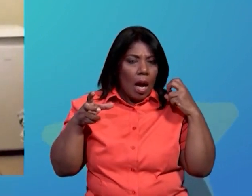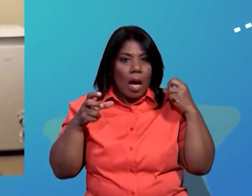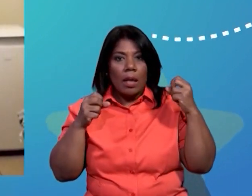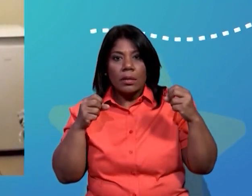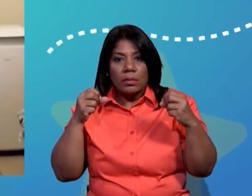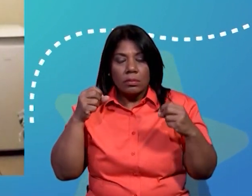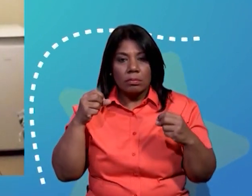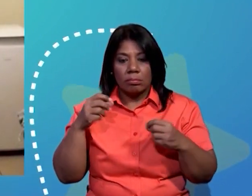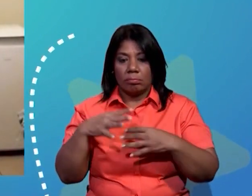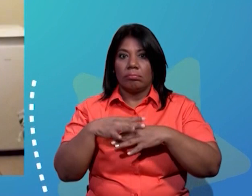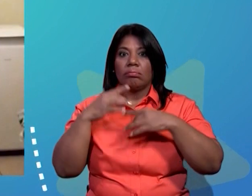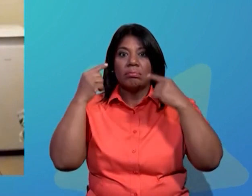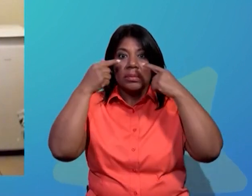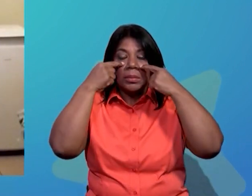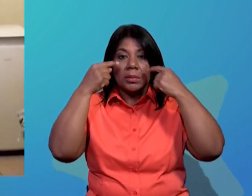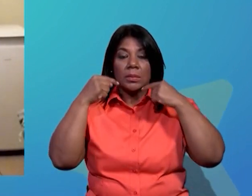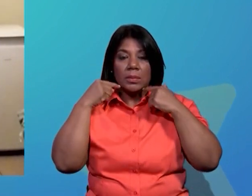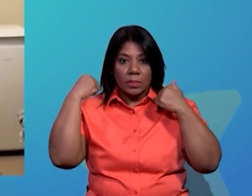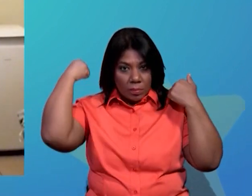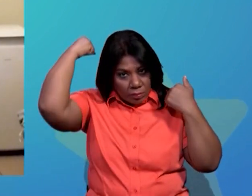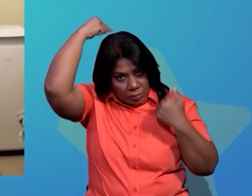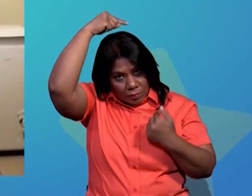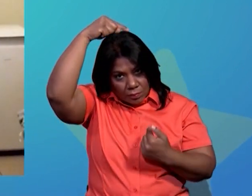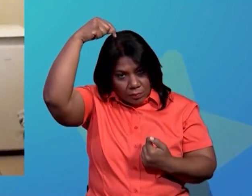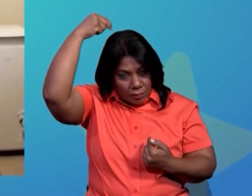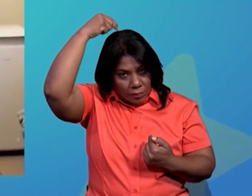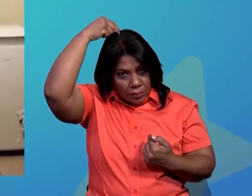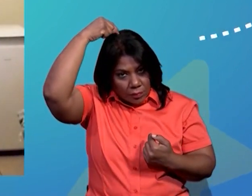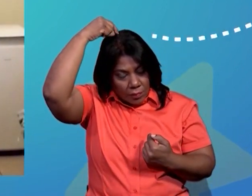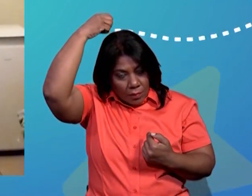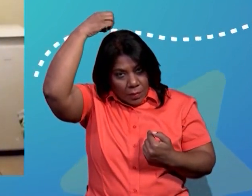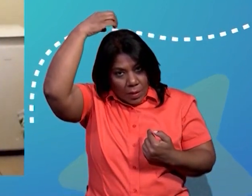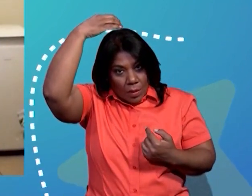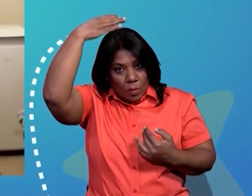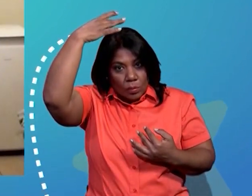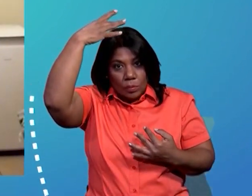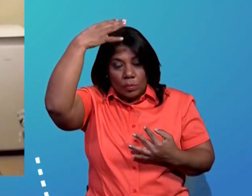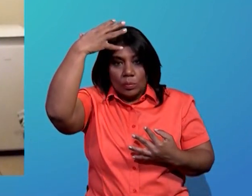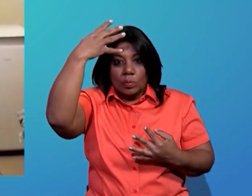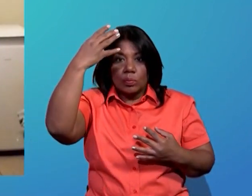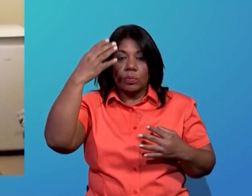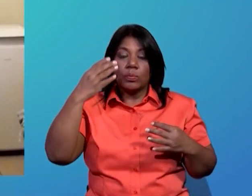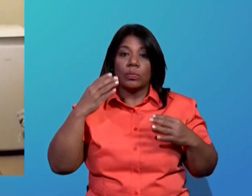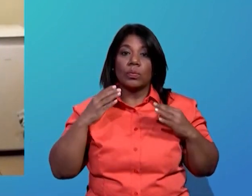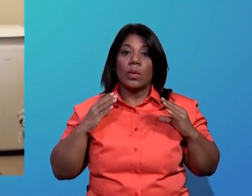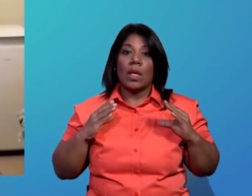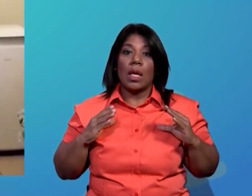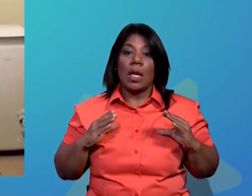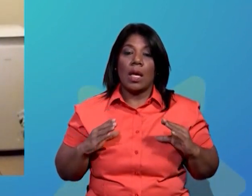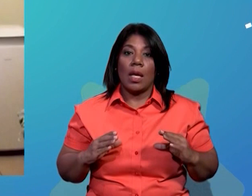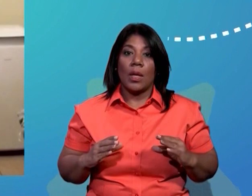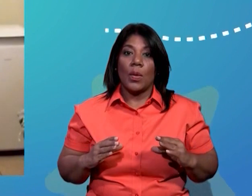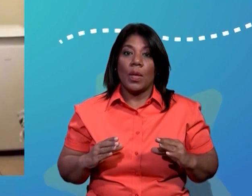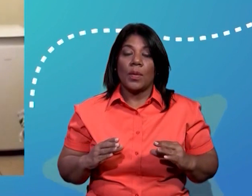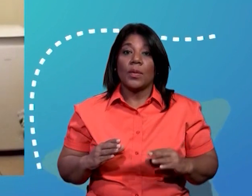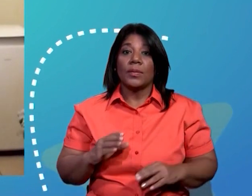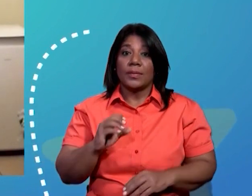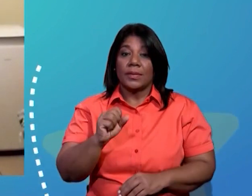mensaje al cerebro y el cerebro enviaría otro mensaje a nuestro cuerpo y así sería